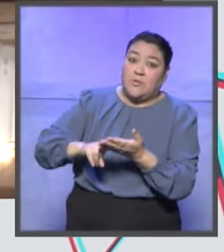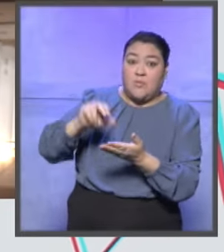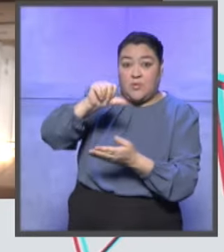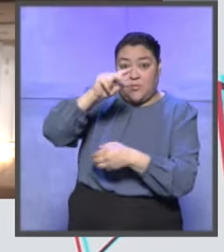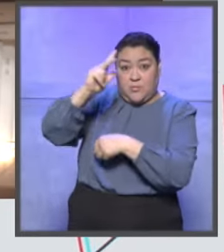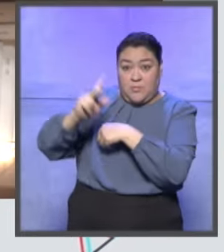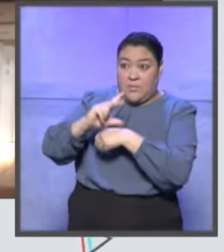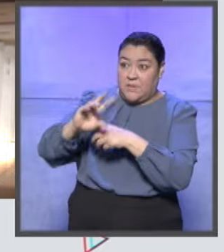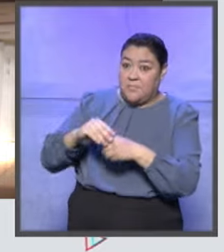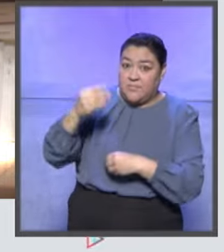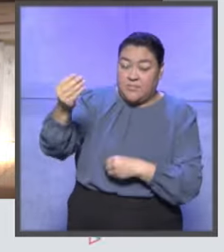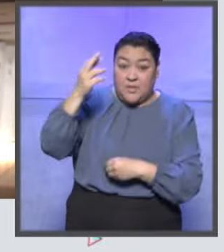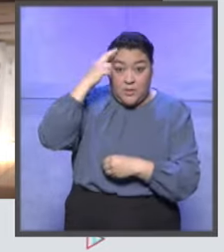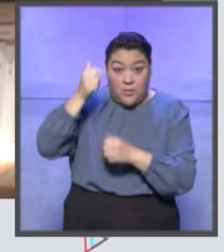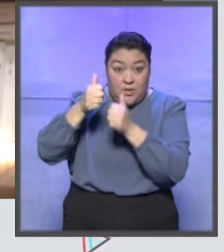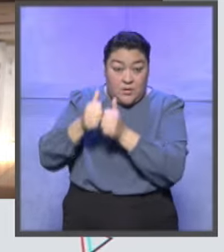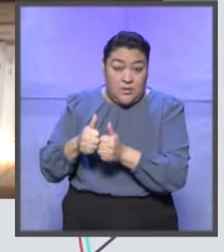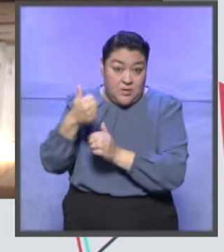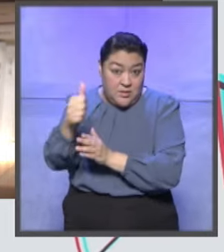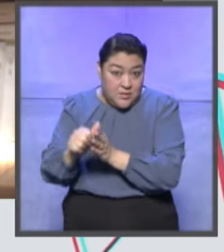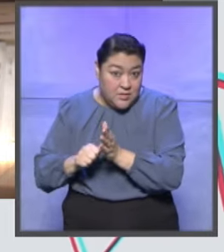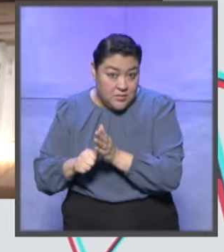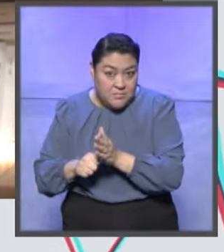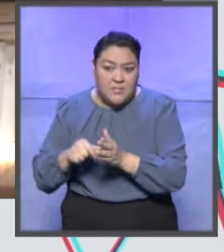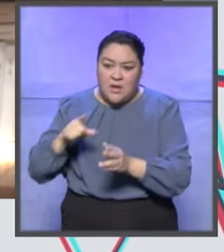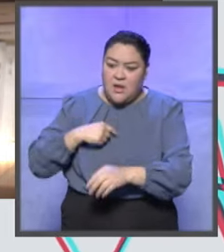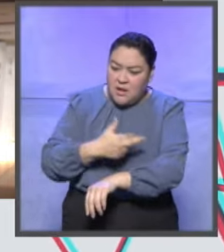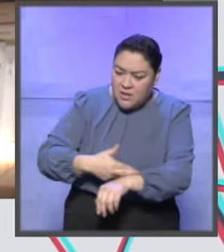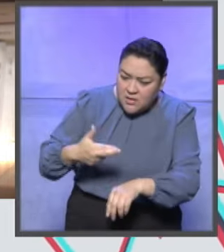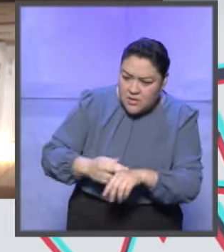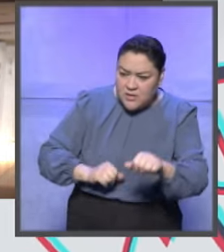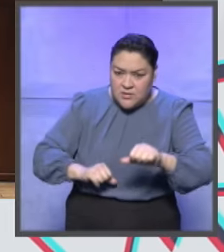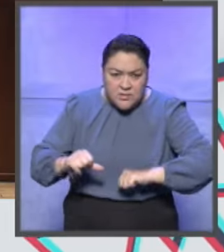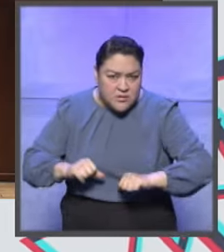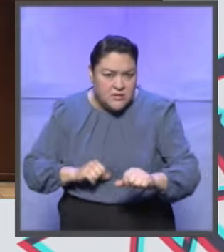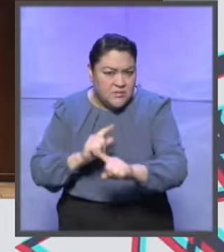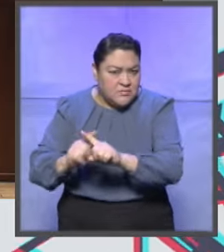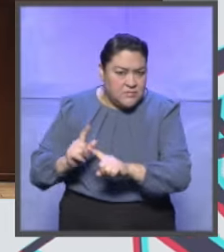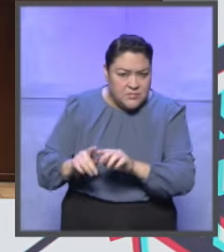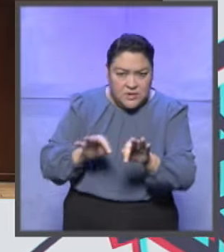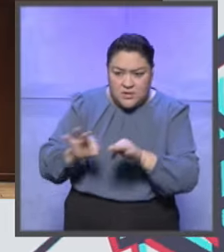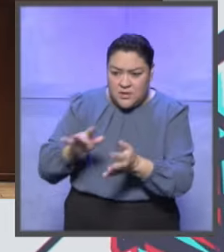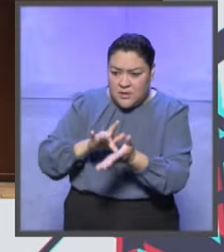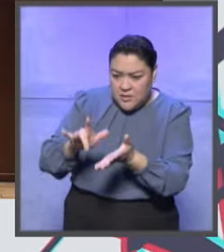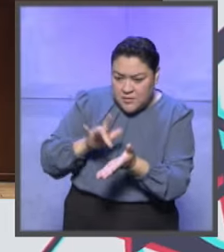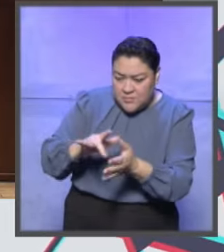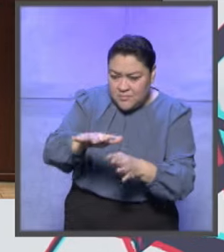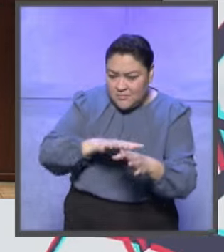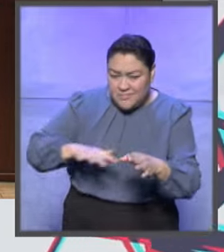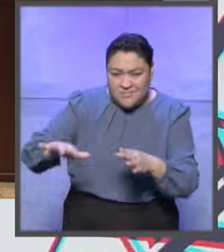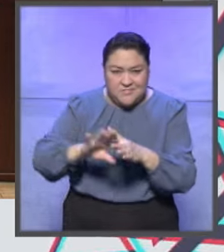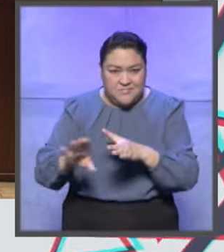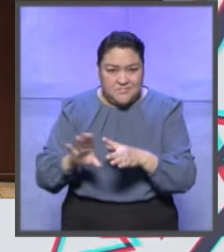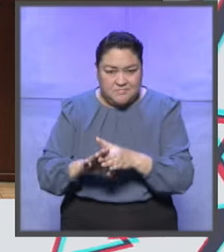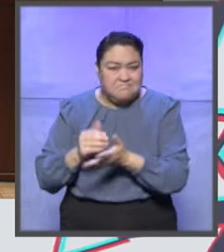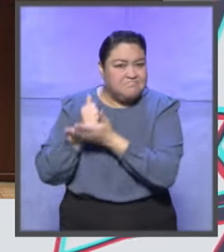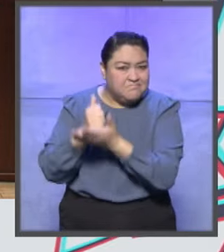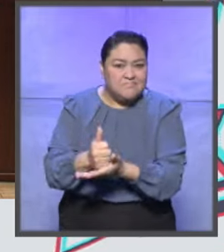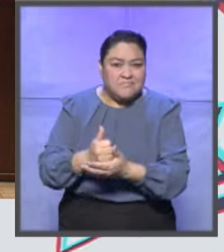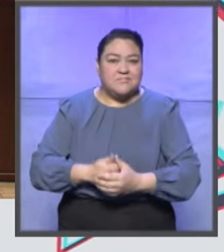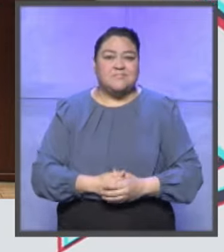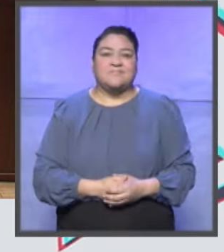extranjero. Mínima, por cierto, de seis meses, y han formado parte de proyectos, actividades y labores en favor de las personas